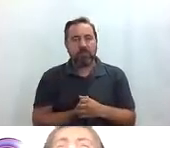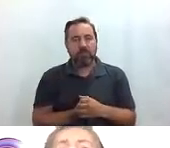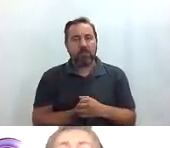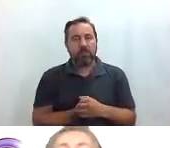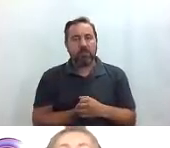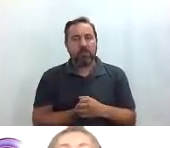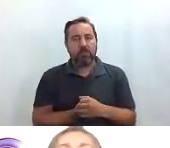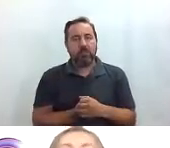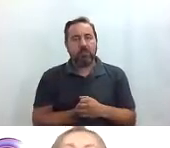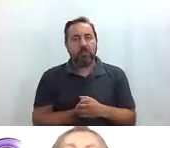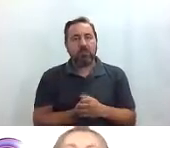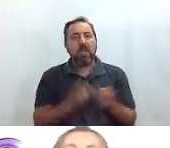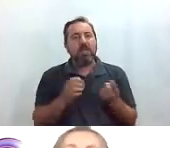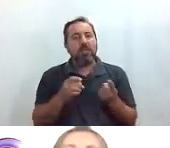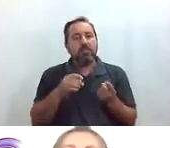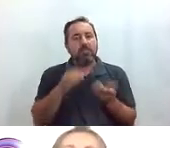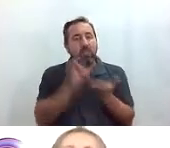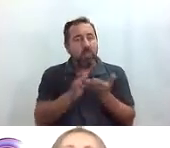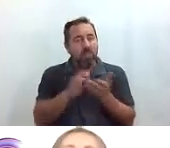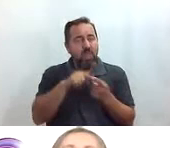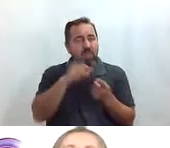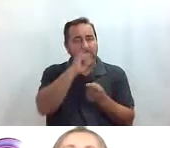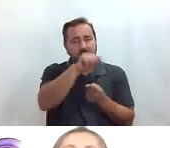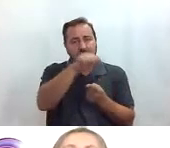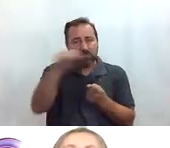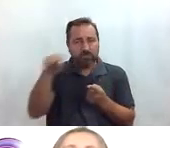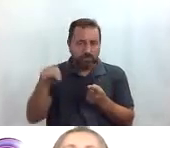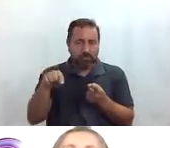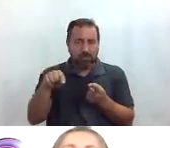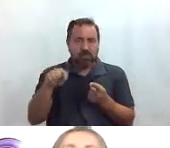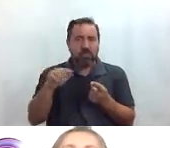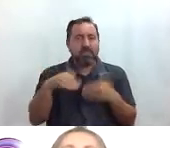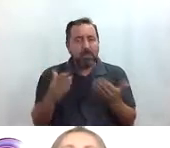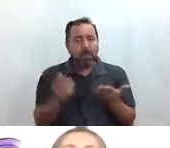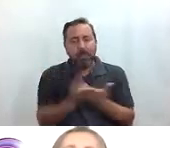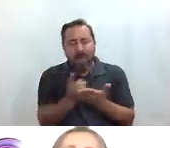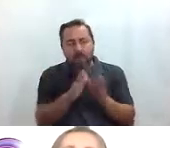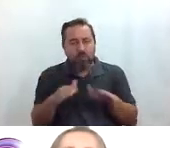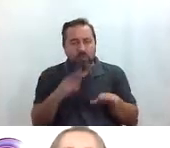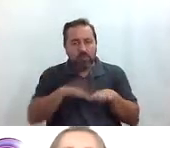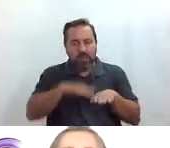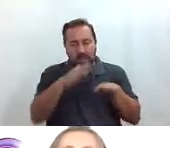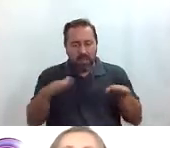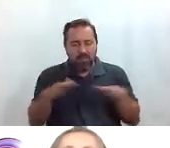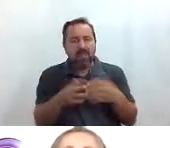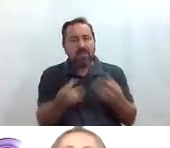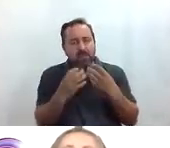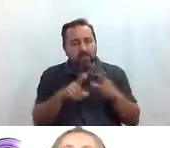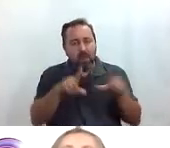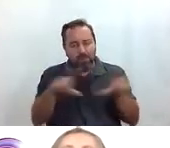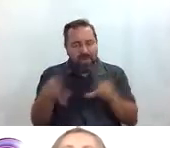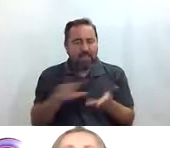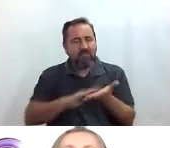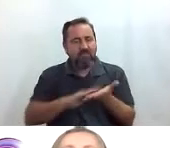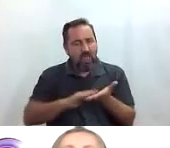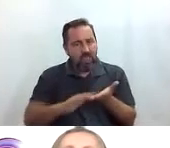tenemos repartidos por la ciudad distintos también planos en alto relieve informaciones placas en braille